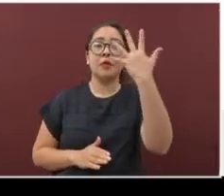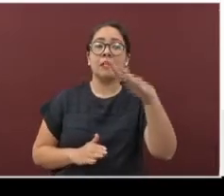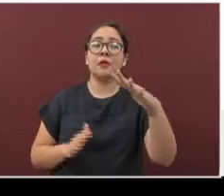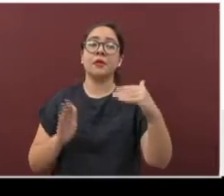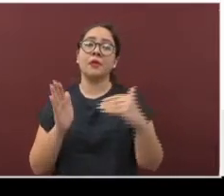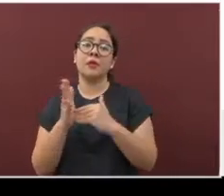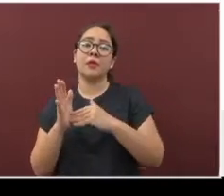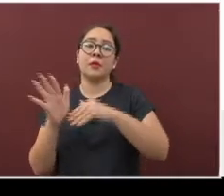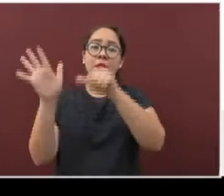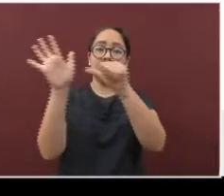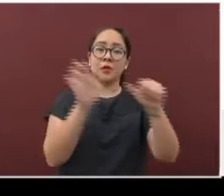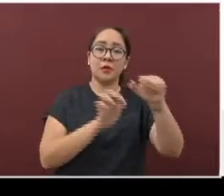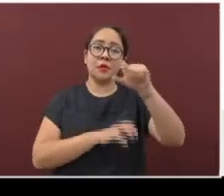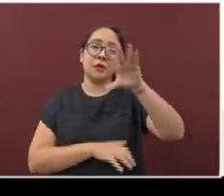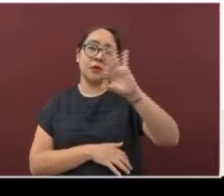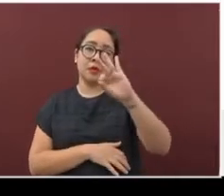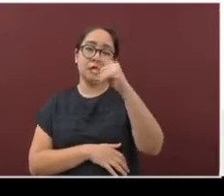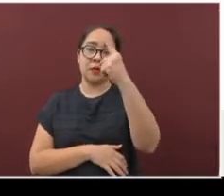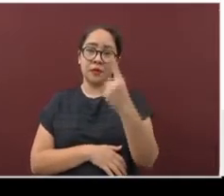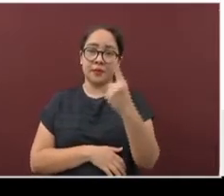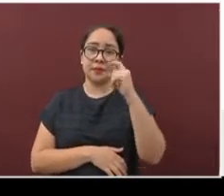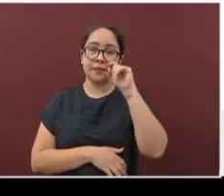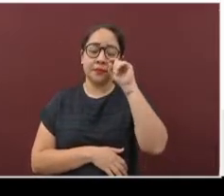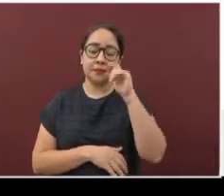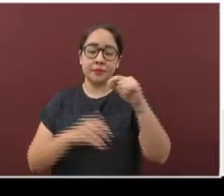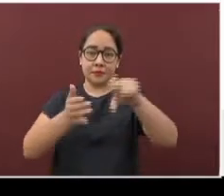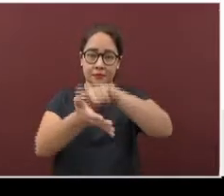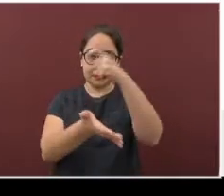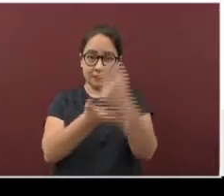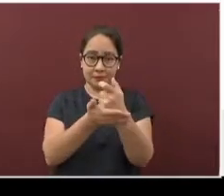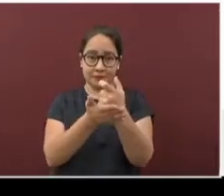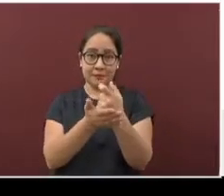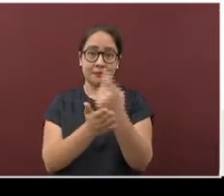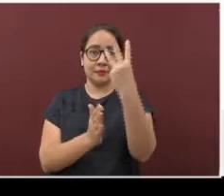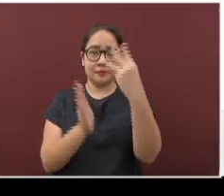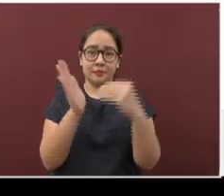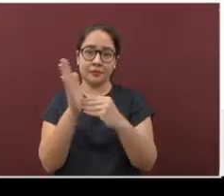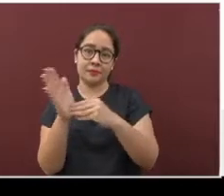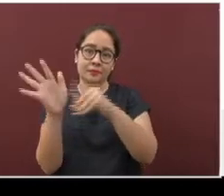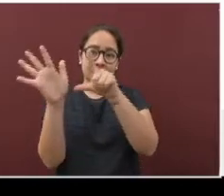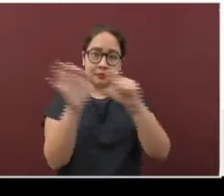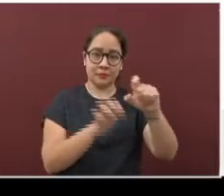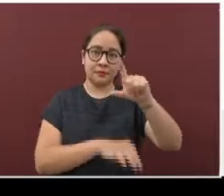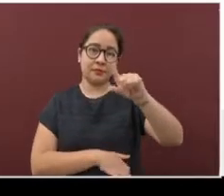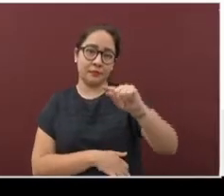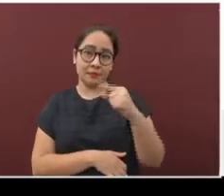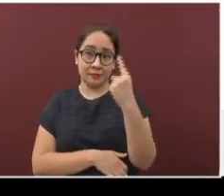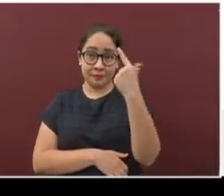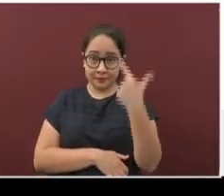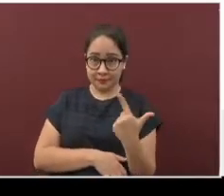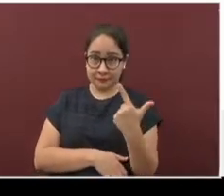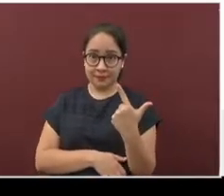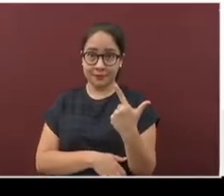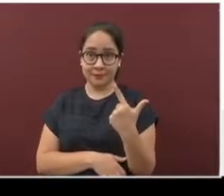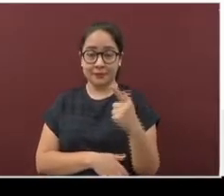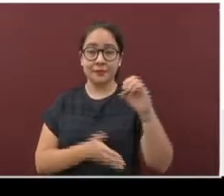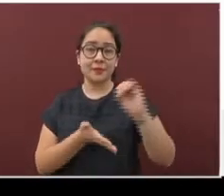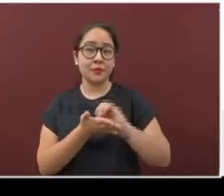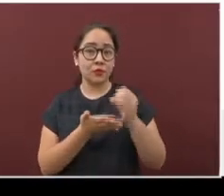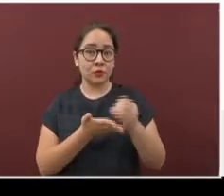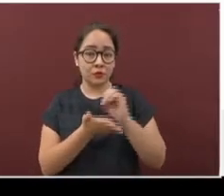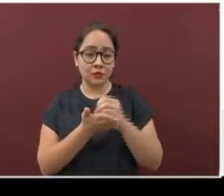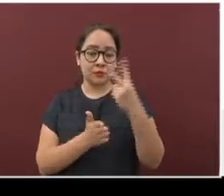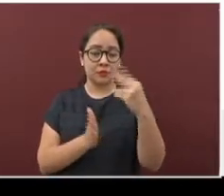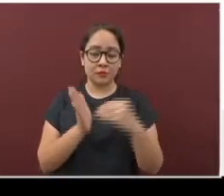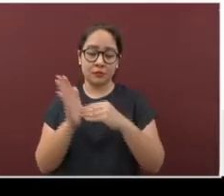a 10.641. En Jalapa ya son 3.777. Orizaba